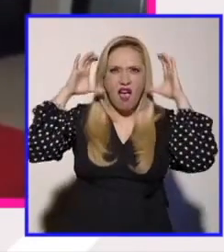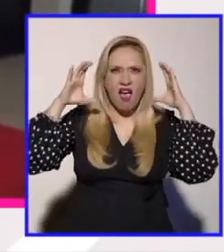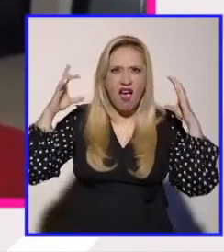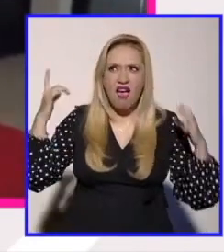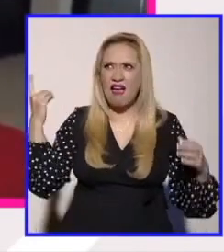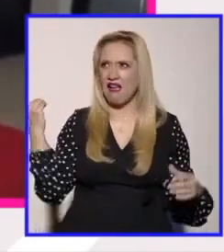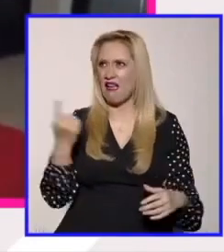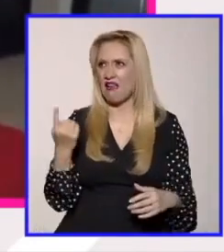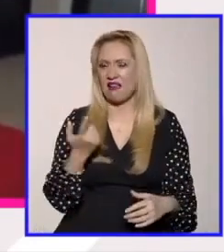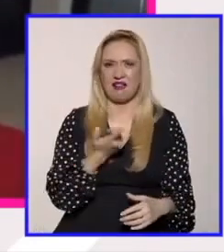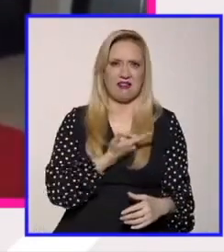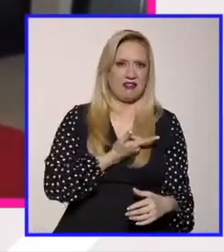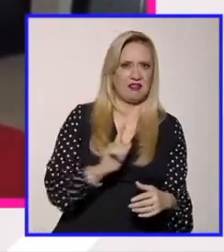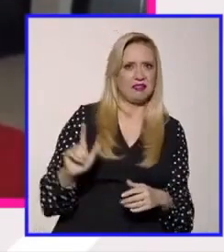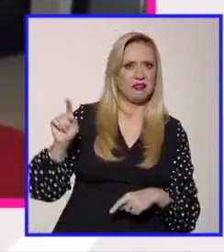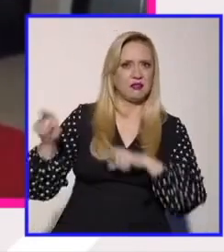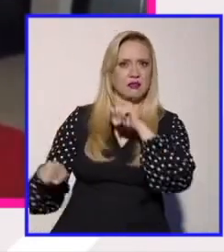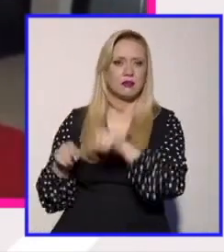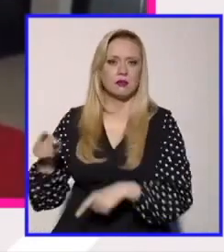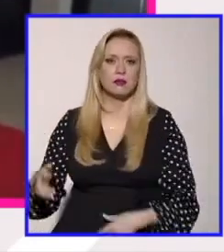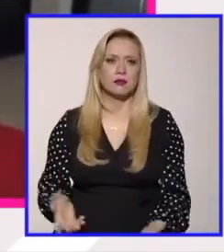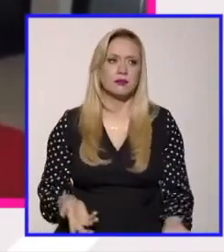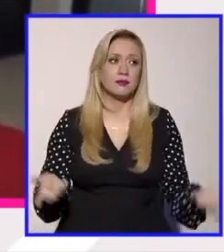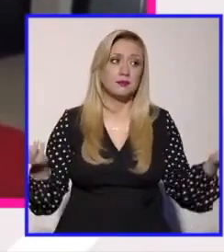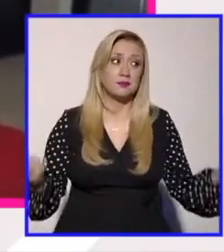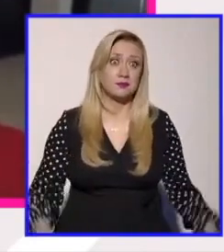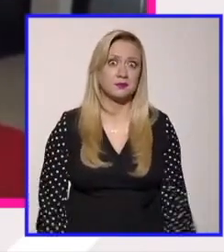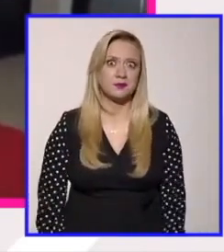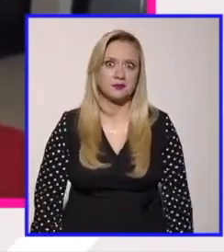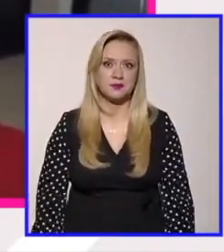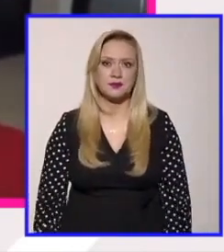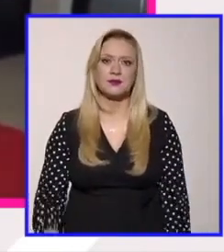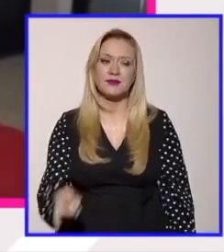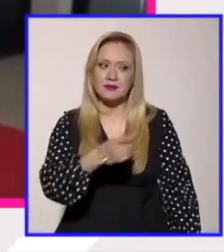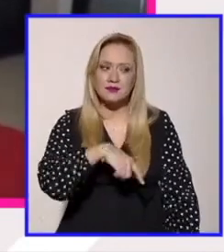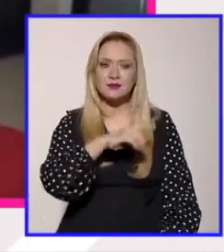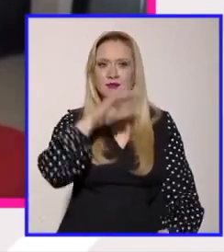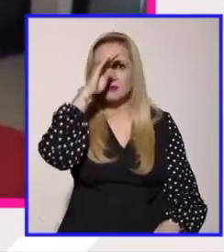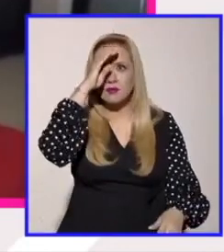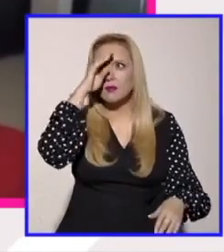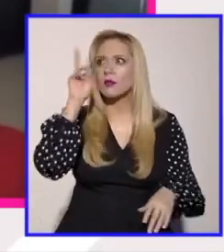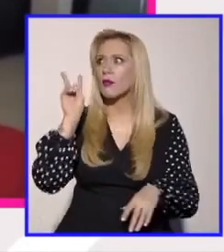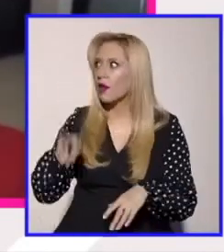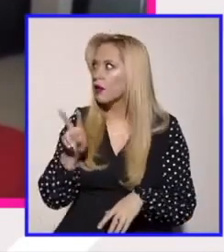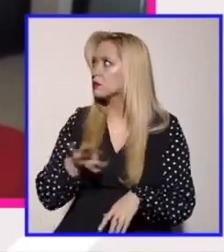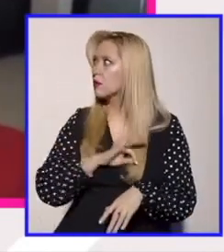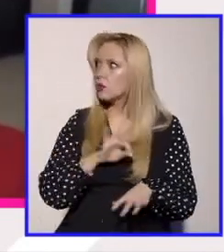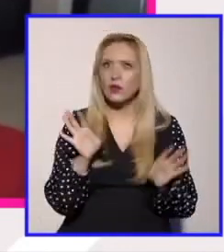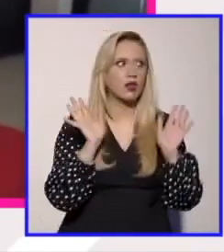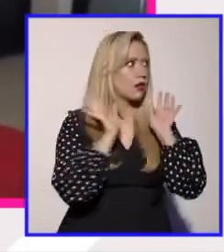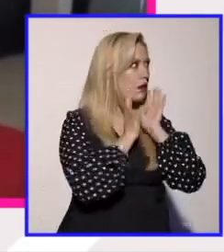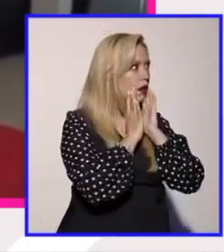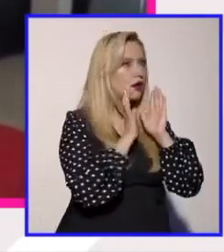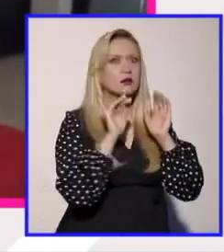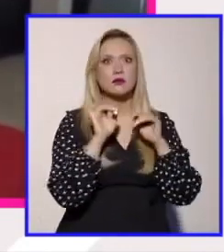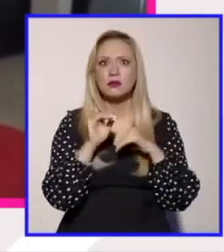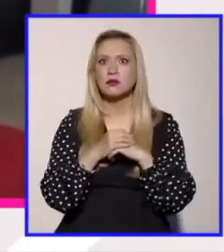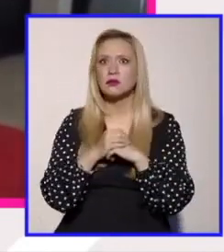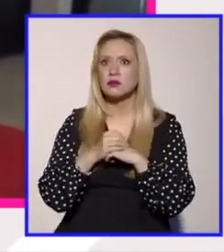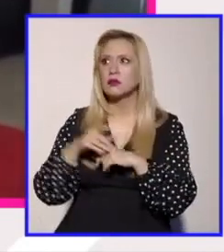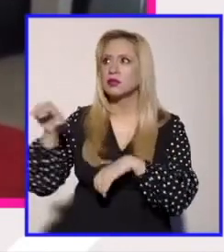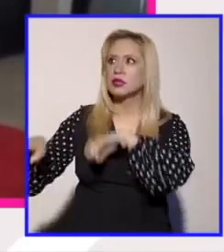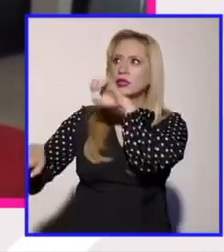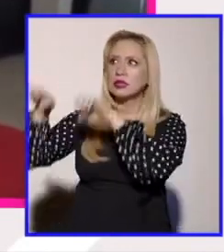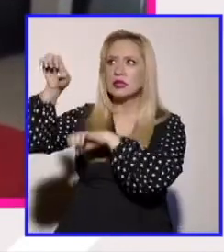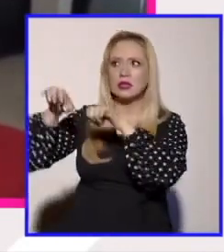observar algo. El que la gente esté tan dispuesta a pensar, pues sí, eso podría ser posible. Los mayores que les atraen